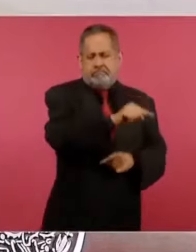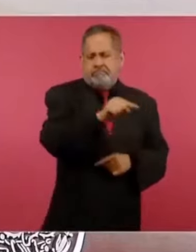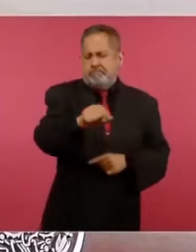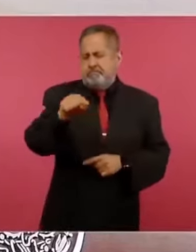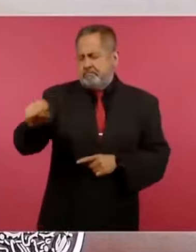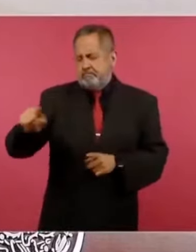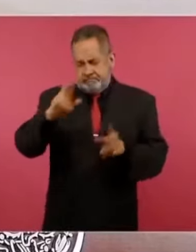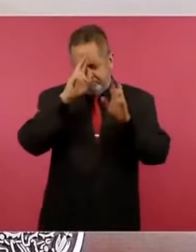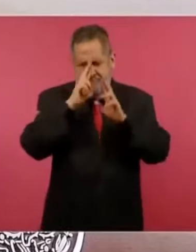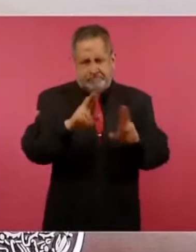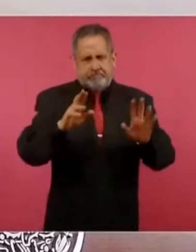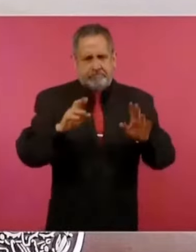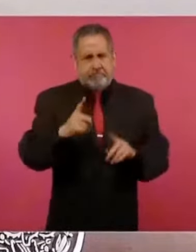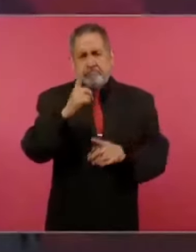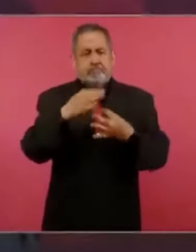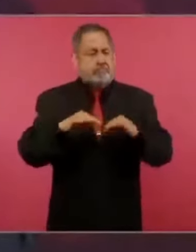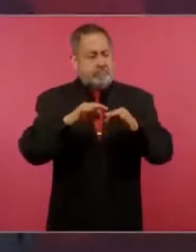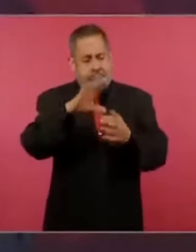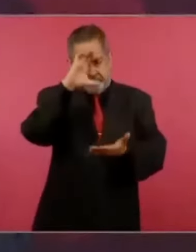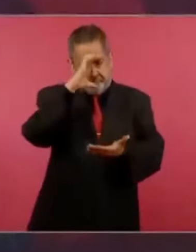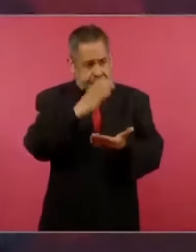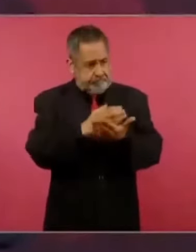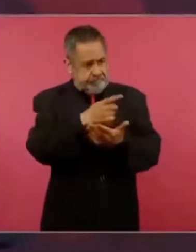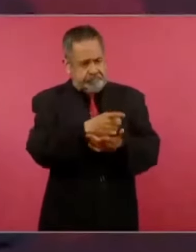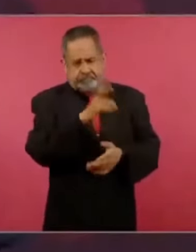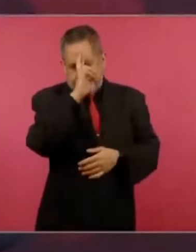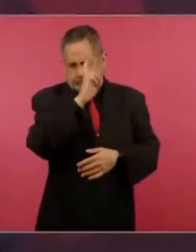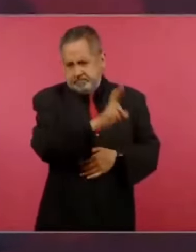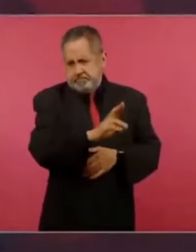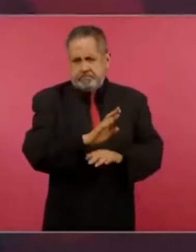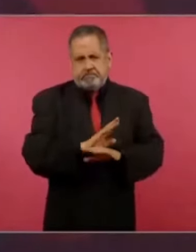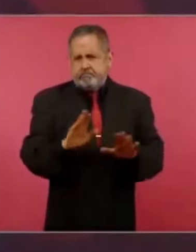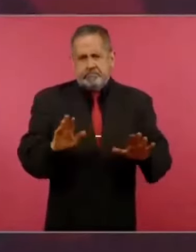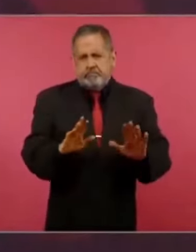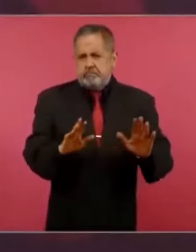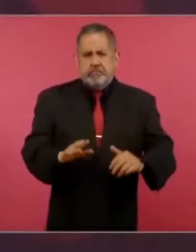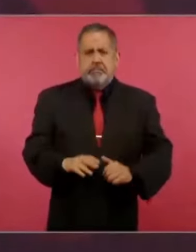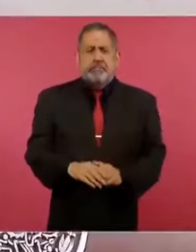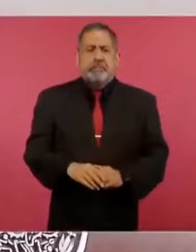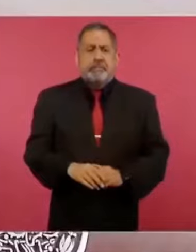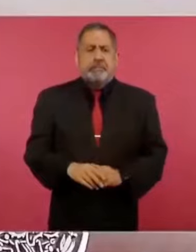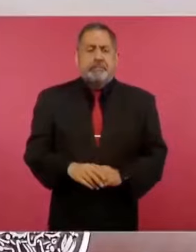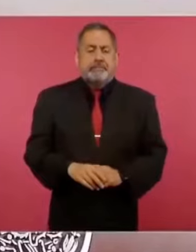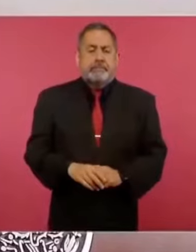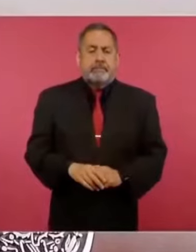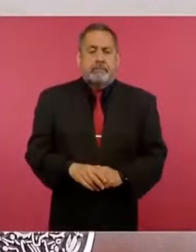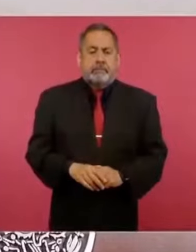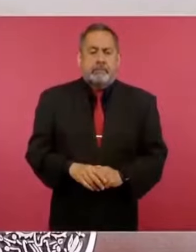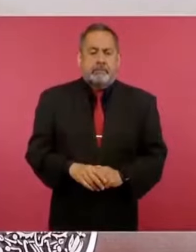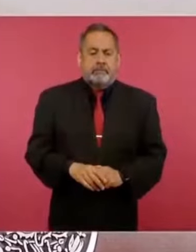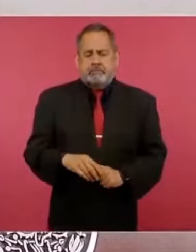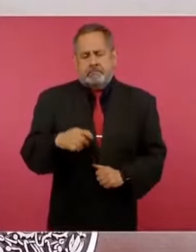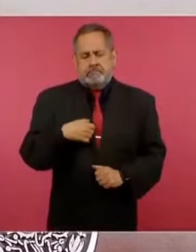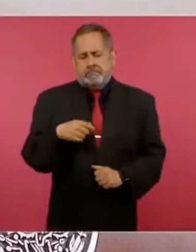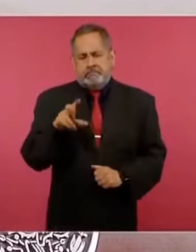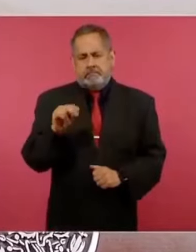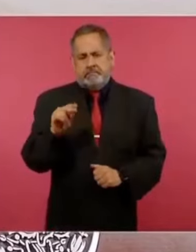en especial de la iglesia católica y no